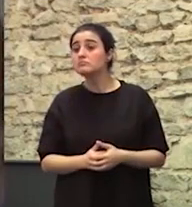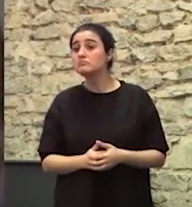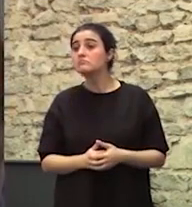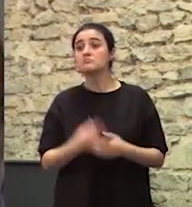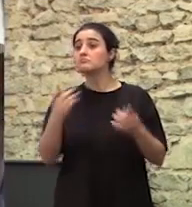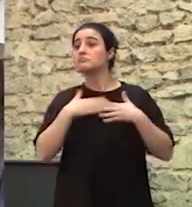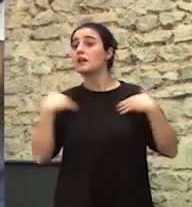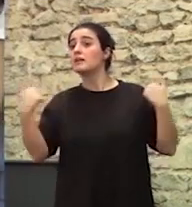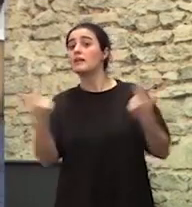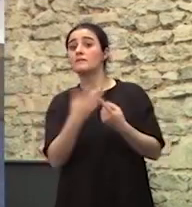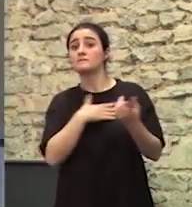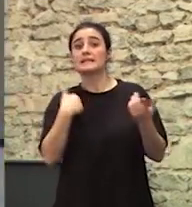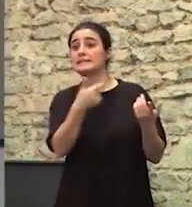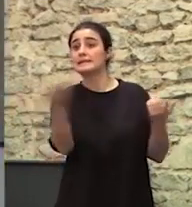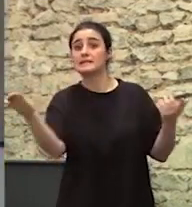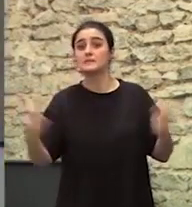Cualquiera, el que queráis